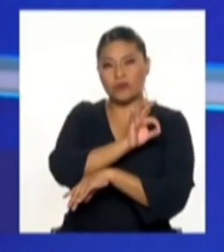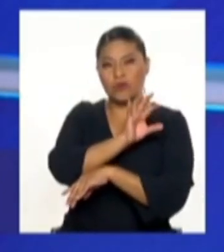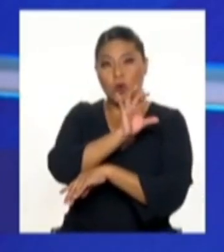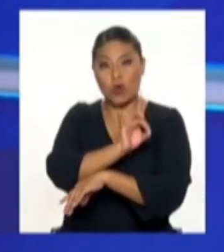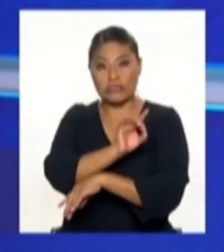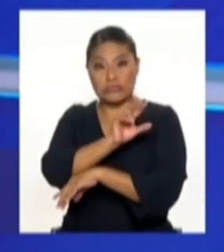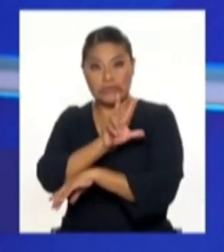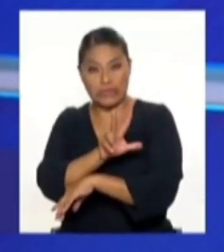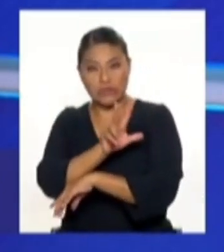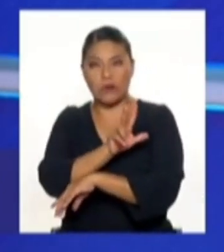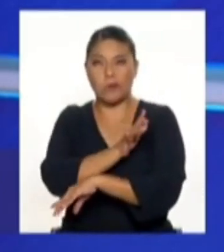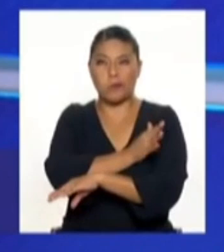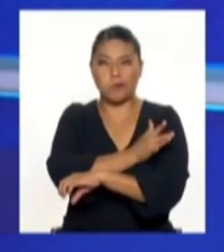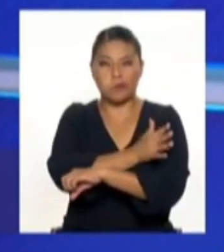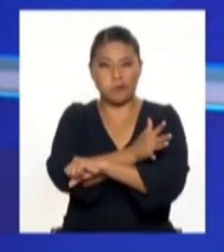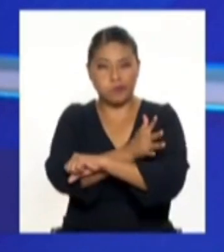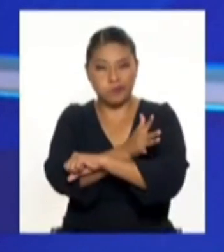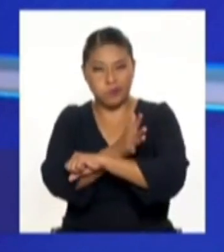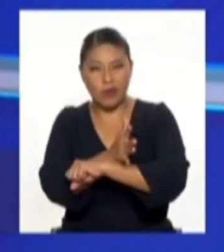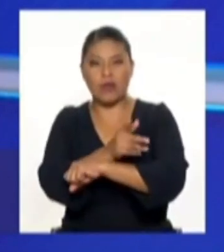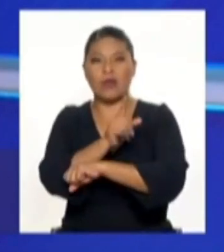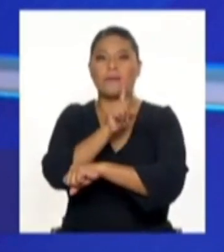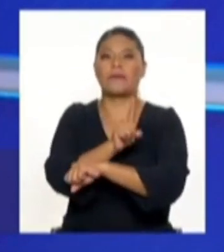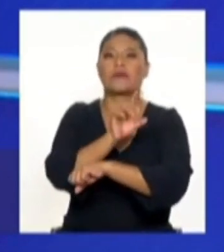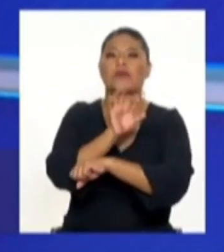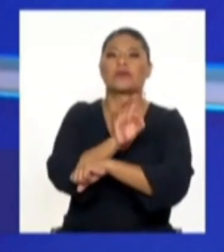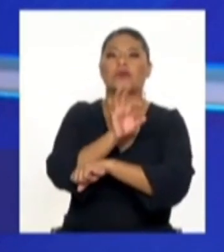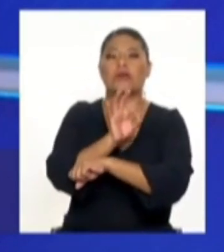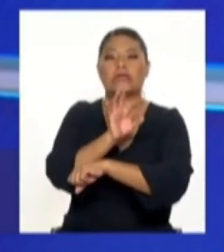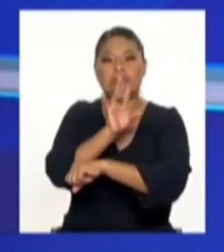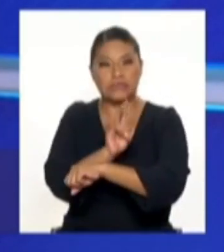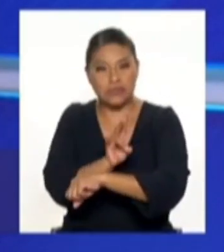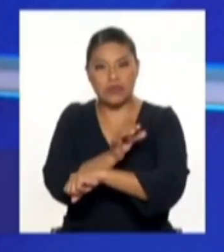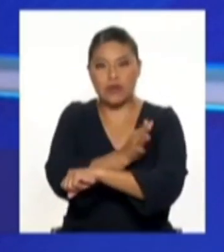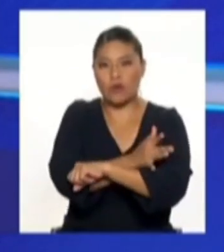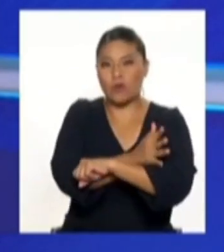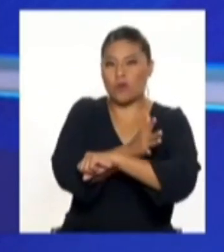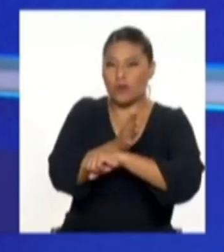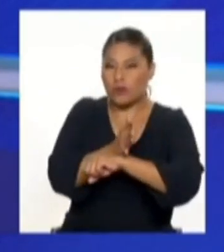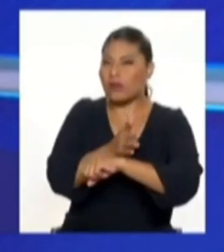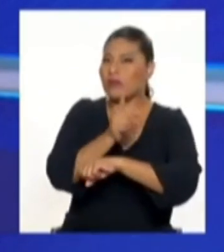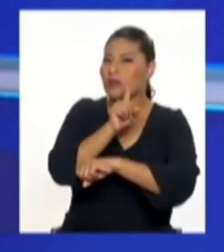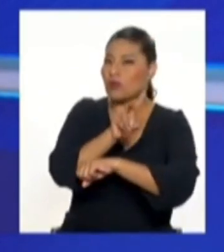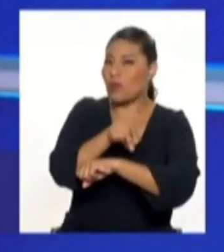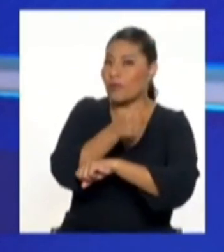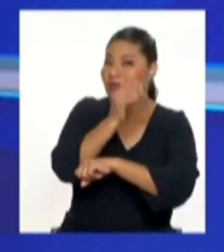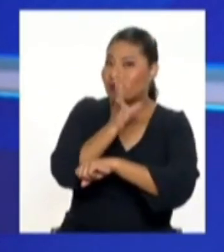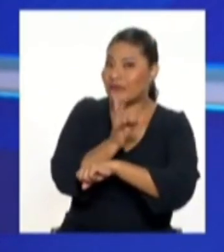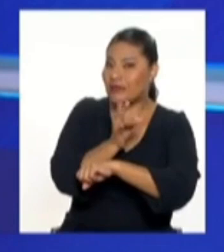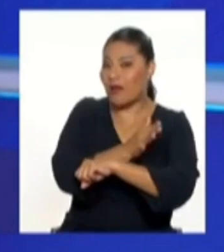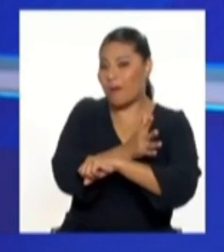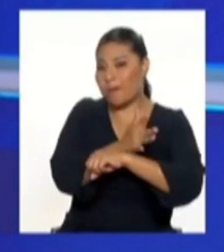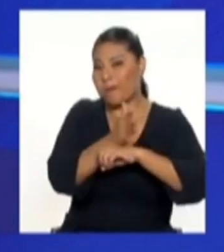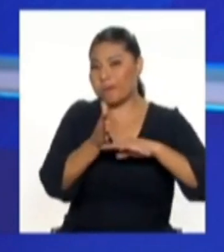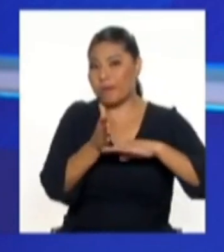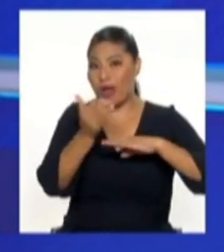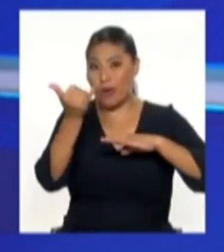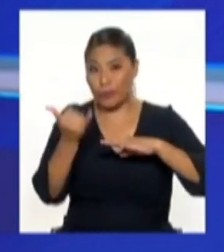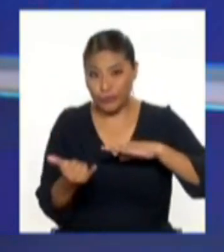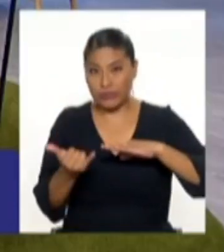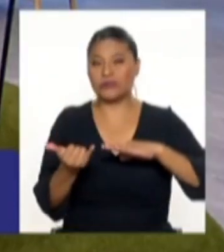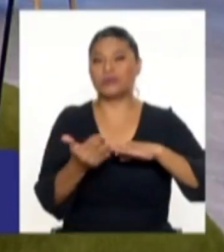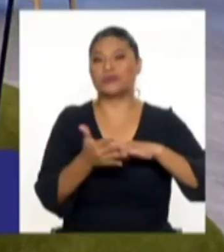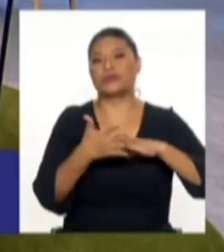el año 1997, en el año 2017 y el año 2023 y lo que se viene,